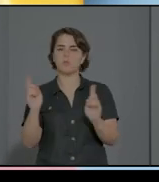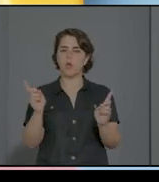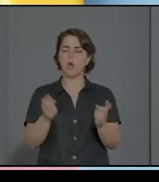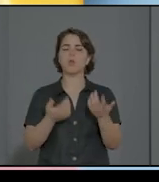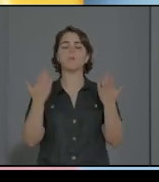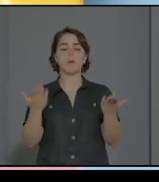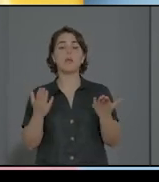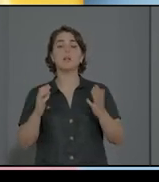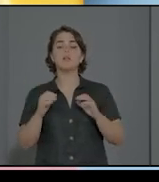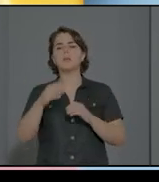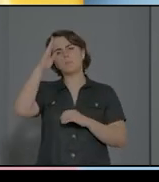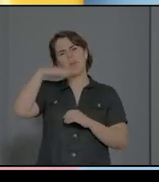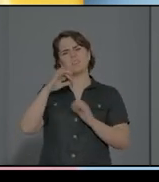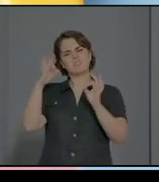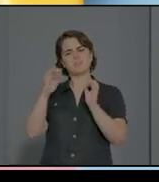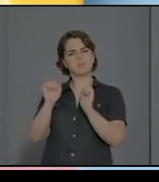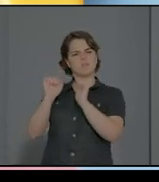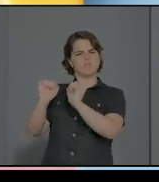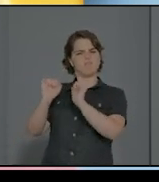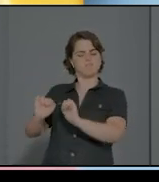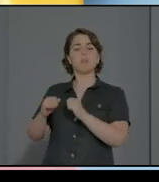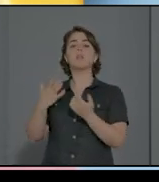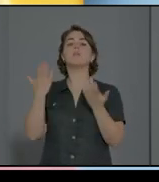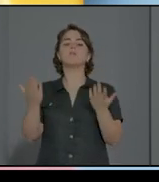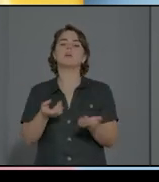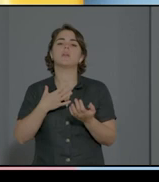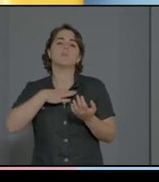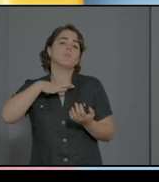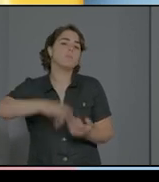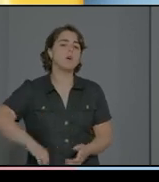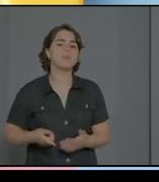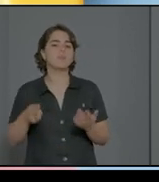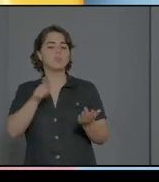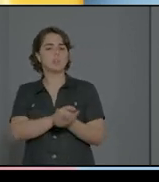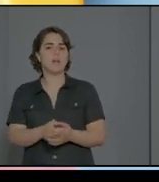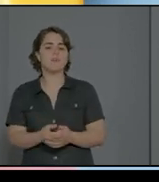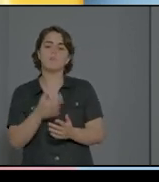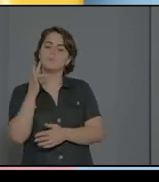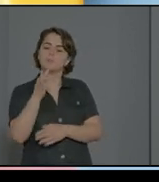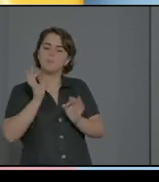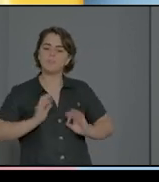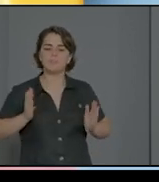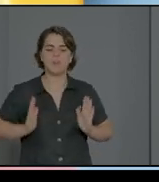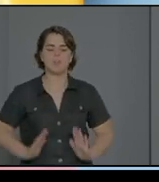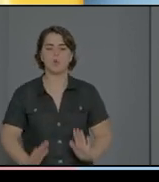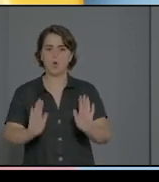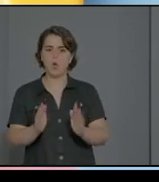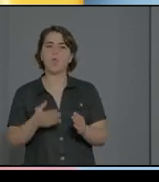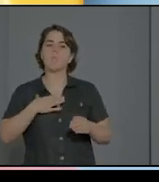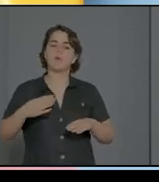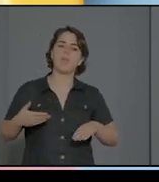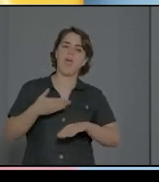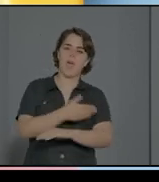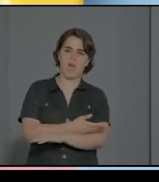descubren otra vez, digamos, la positividad del hijo, tal vez quizás antes incluso de las madres. Os